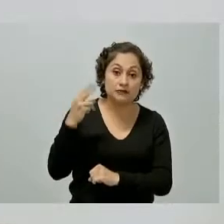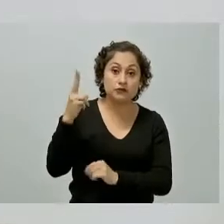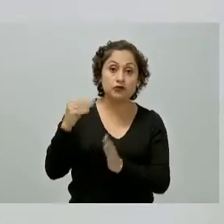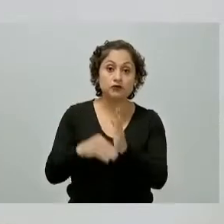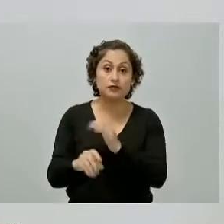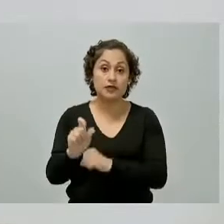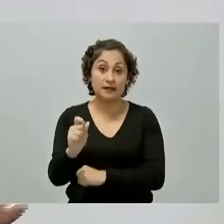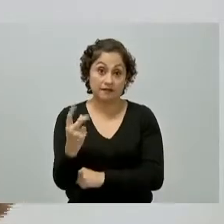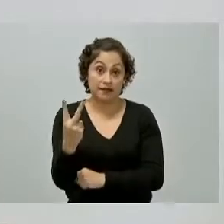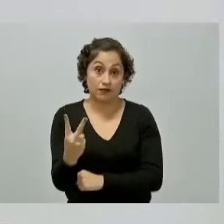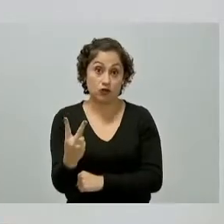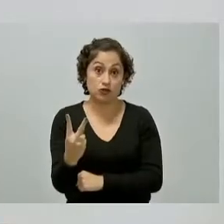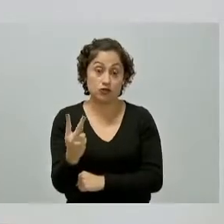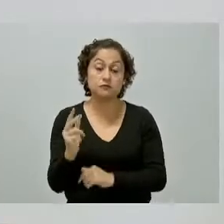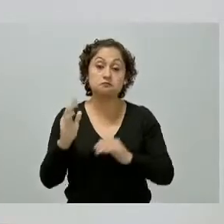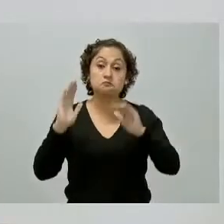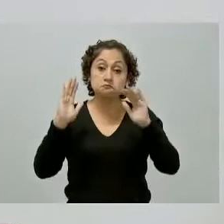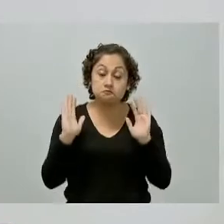por qué no